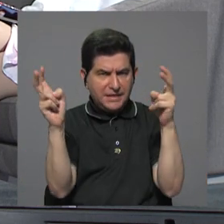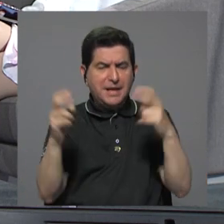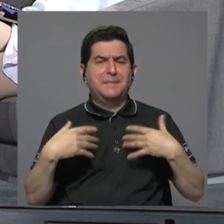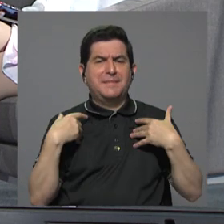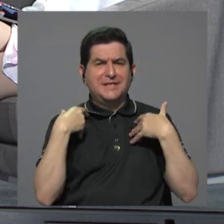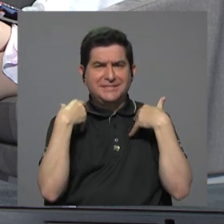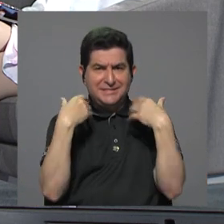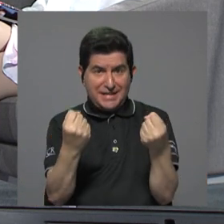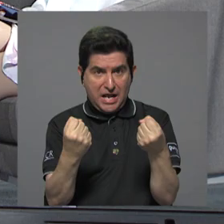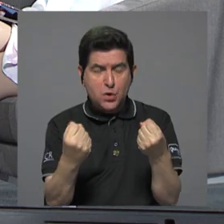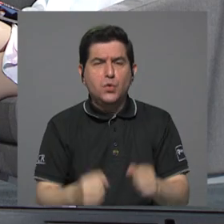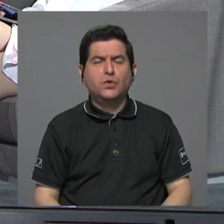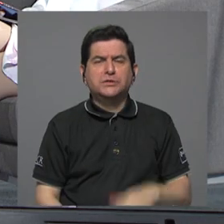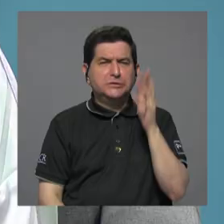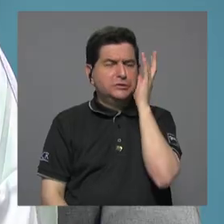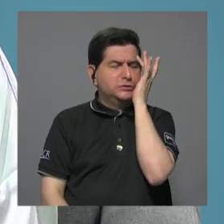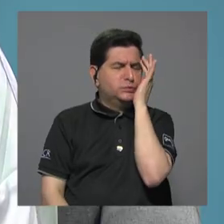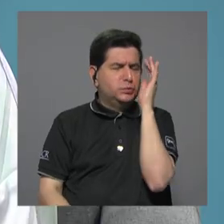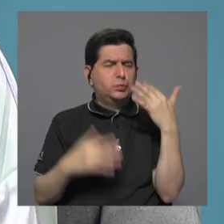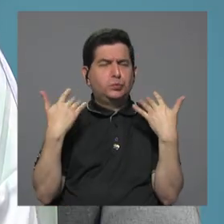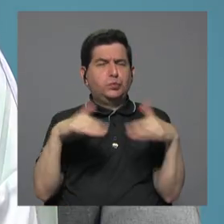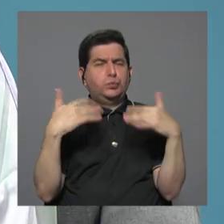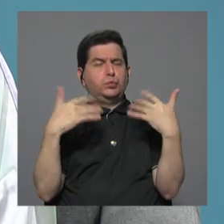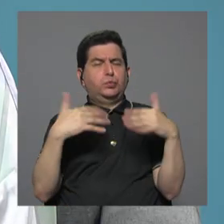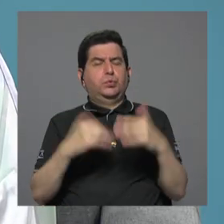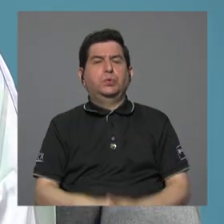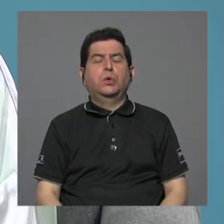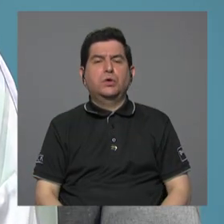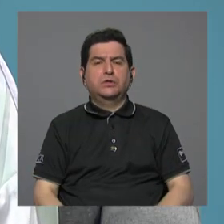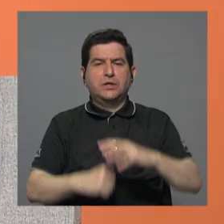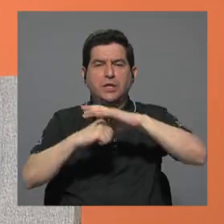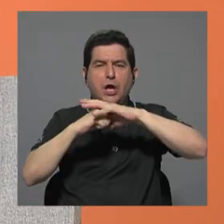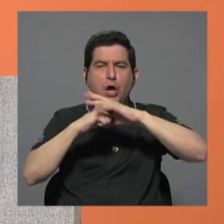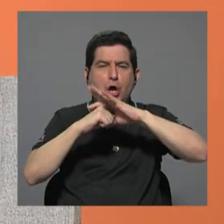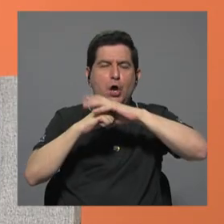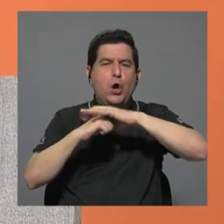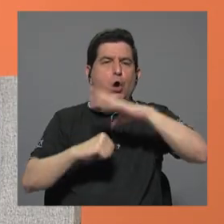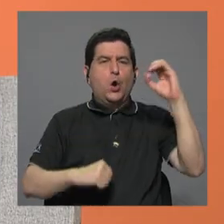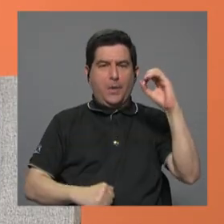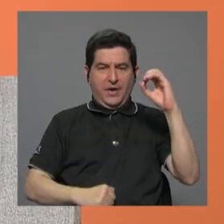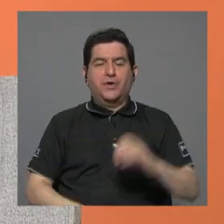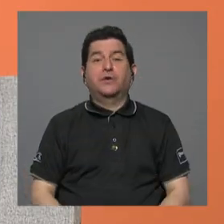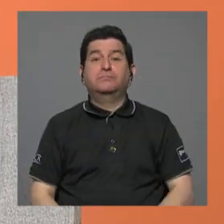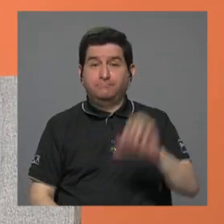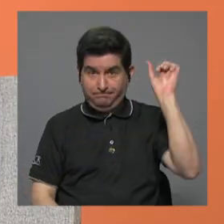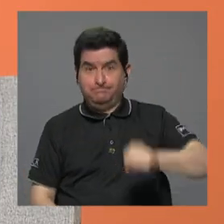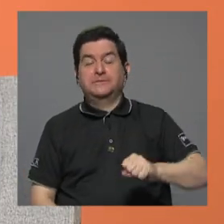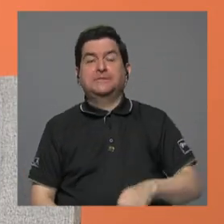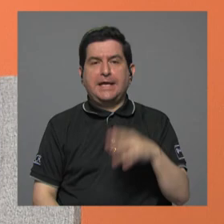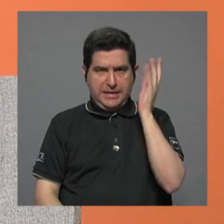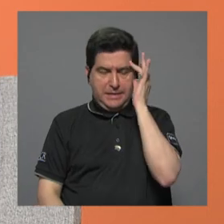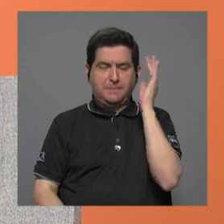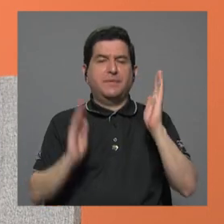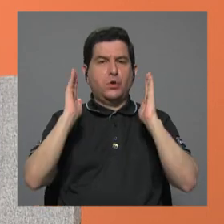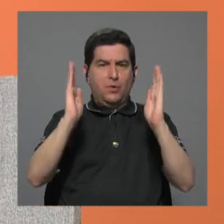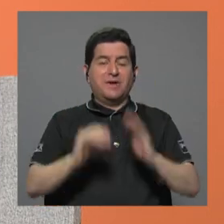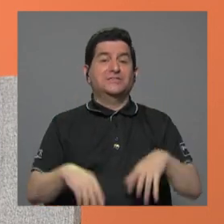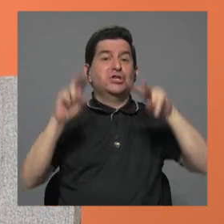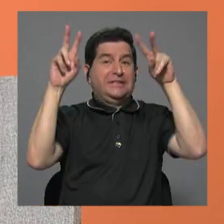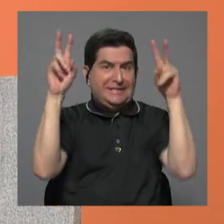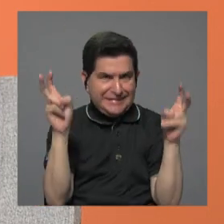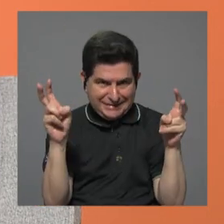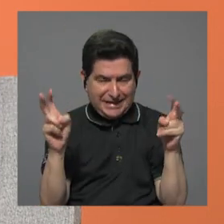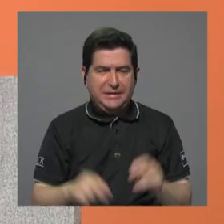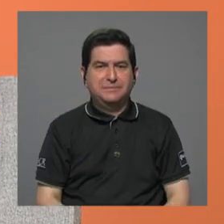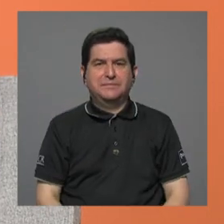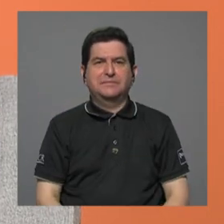salud Hulda porque hay una preocupación muy grande sobre Omicron. Hay una preocupación muy grande y precisamente este fue un tema que